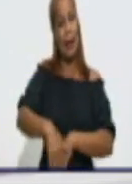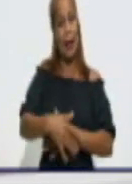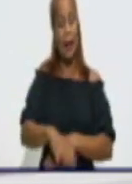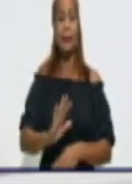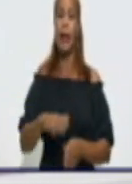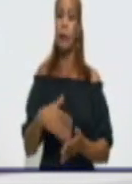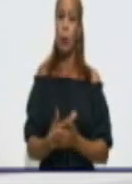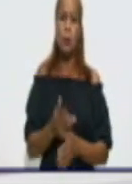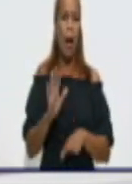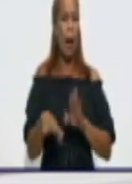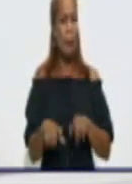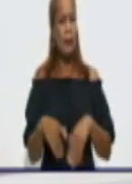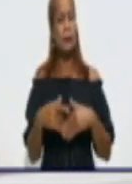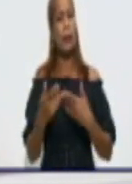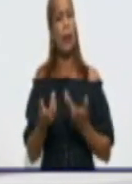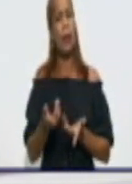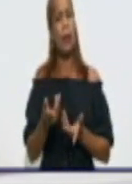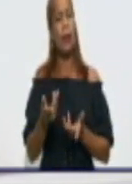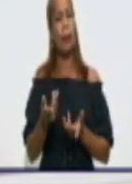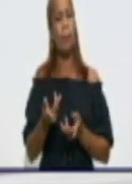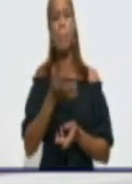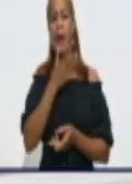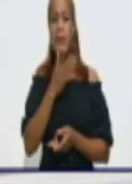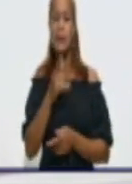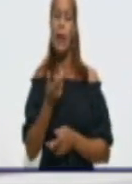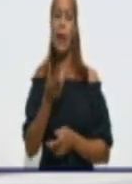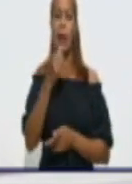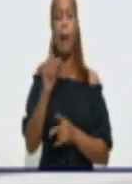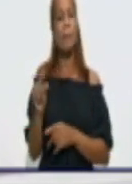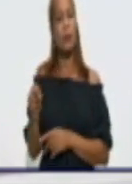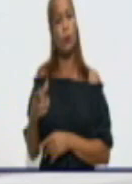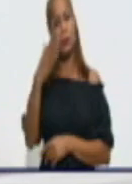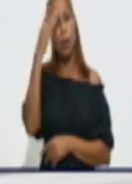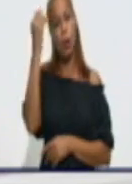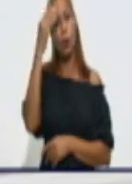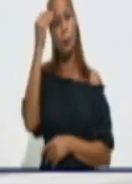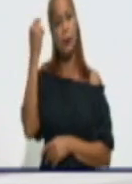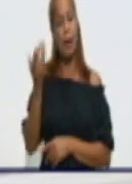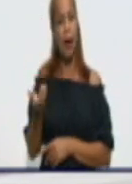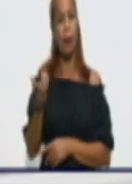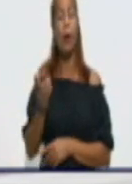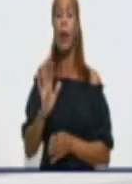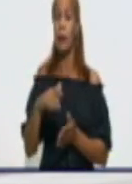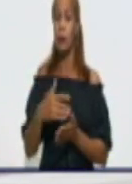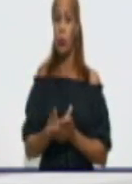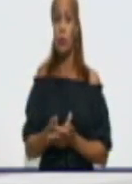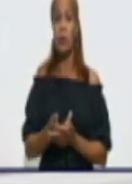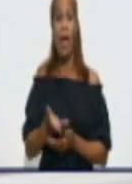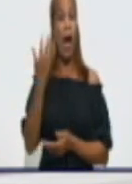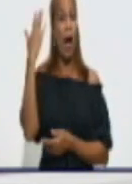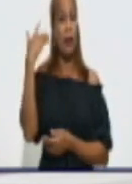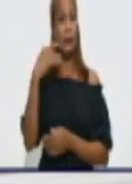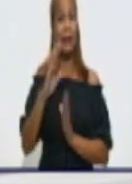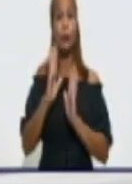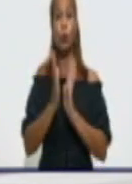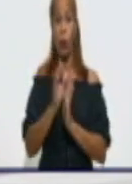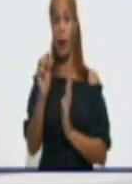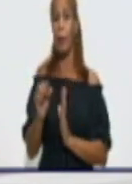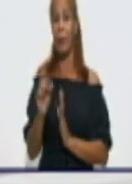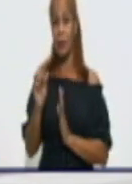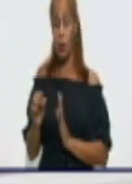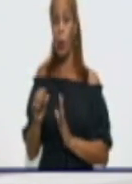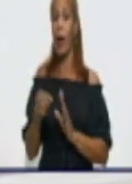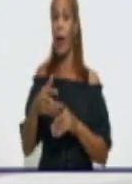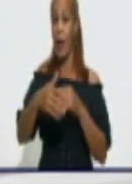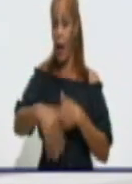relajando, se ha ido relajando la disciplina. En un momento determinado veíamos que todo el mundo en la calle andaba con nasobuco, ya en estos días no es